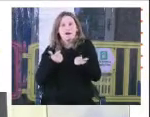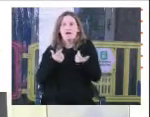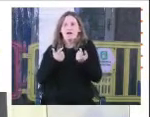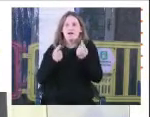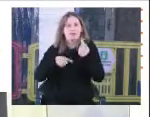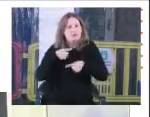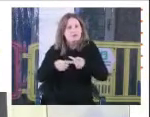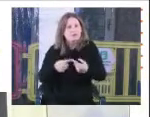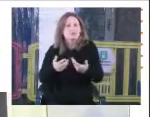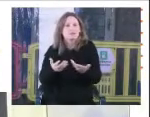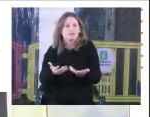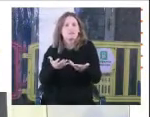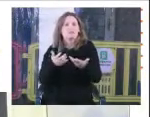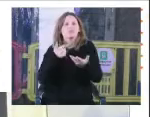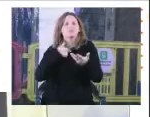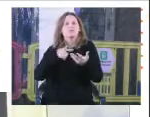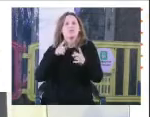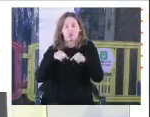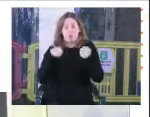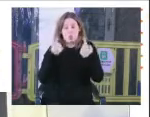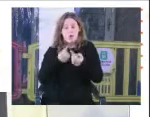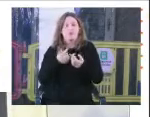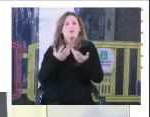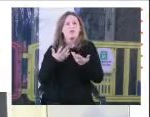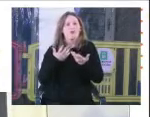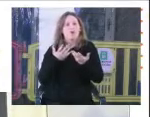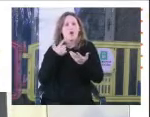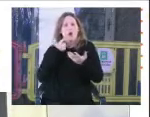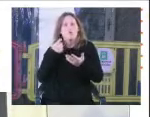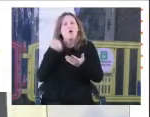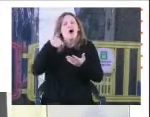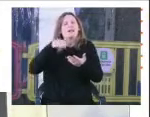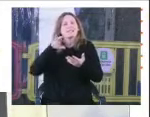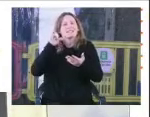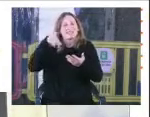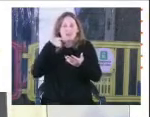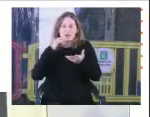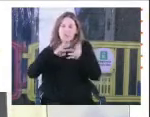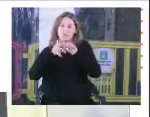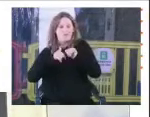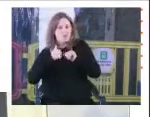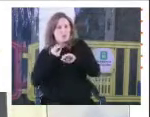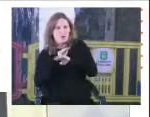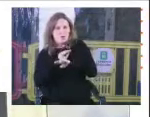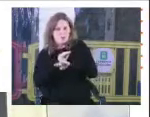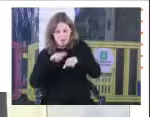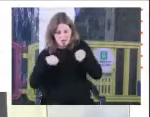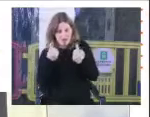el tema de que no se pierda nuestro ritmo, nuestro ritmo ansina, como decimos, que tiene que ver con la cultura,